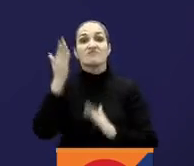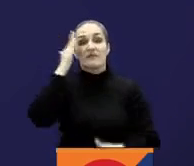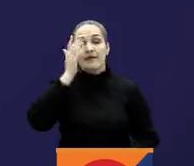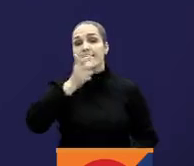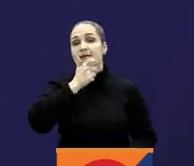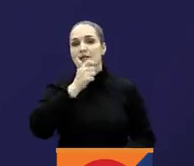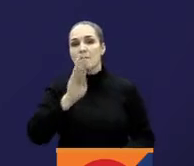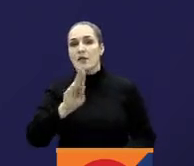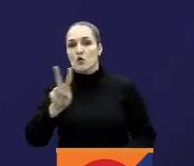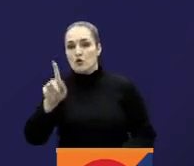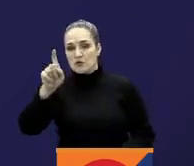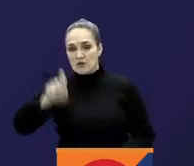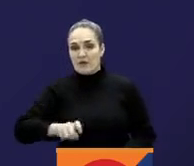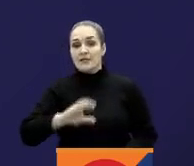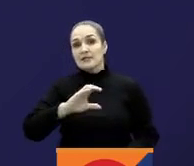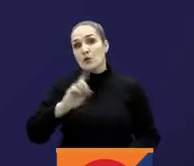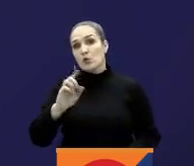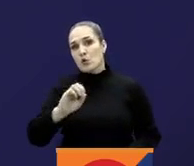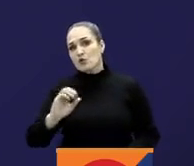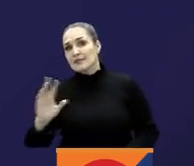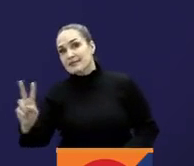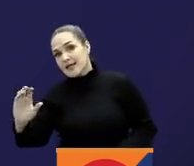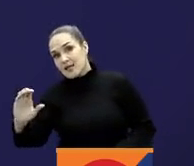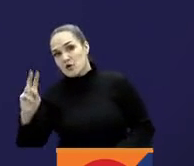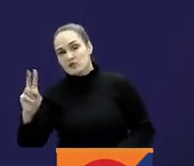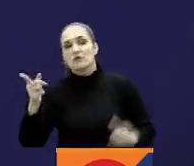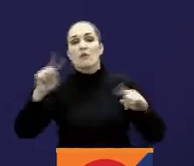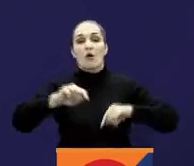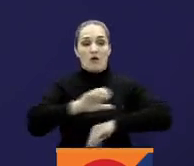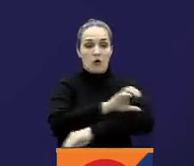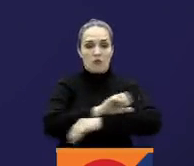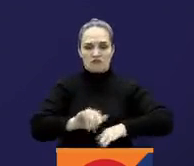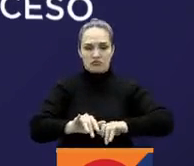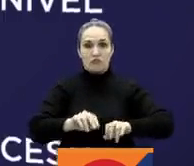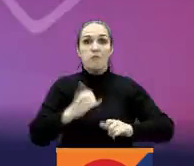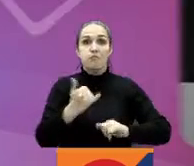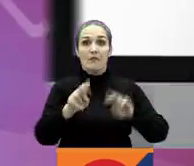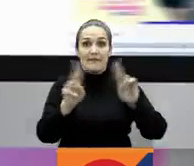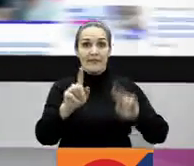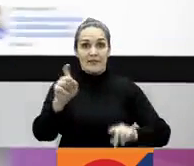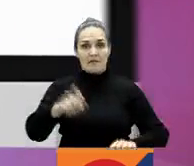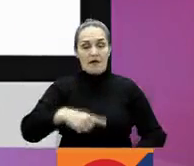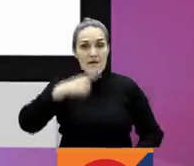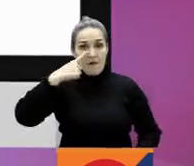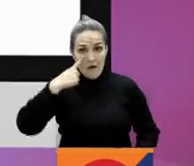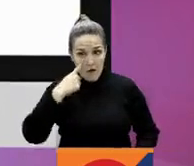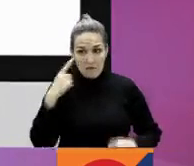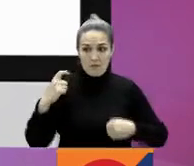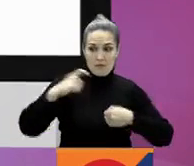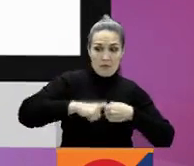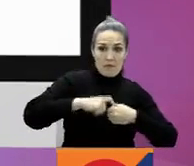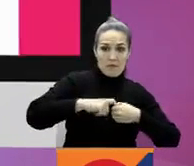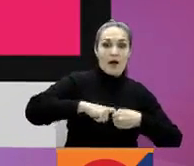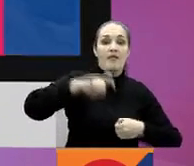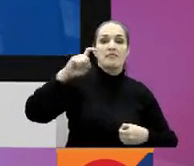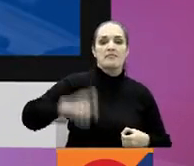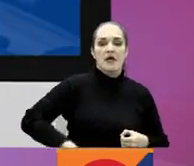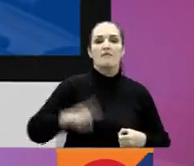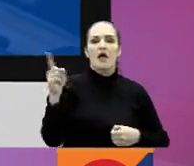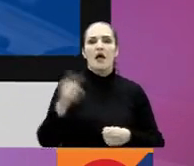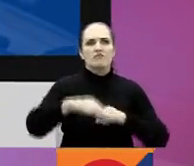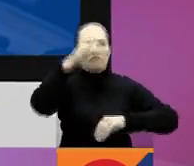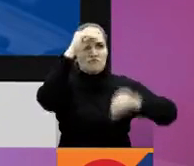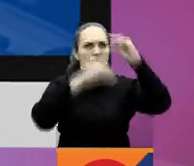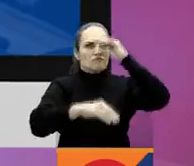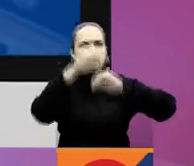el nivel B2, C1 o C2 y disponer de un computador con acceso a Internet. ¡Ojo! Porque el aspirante debe tener disponibilidad para desarrollar